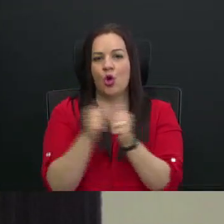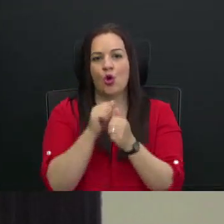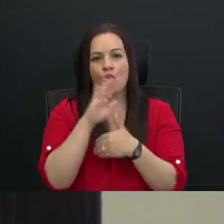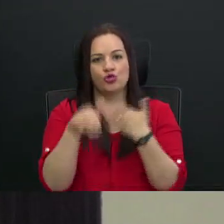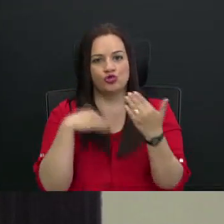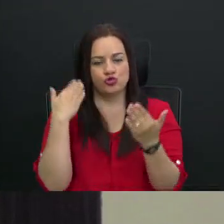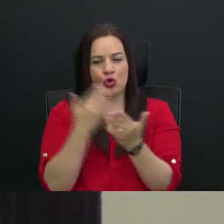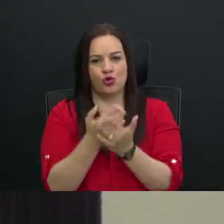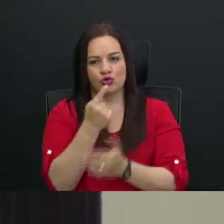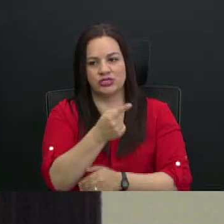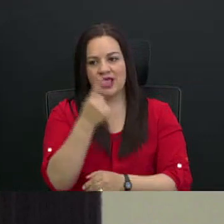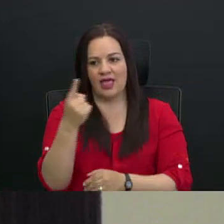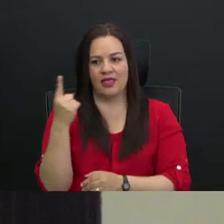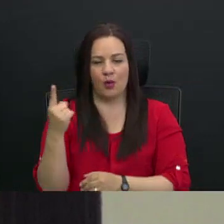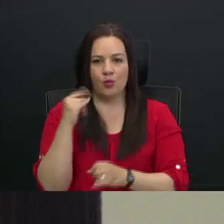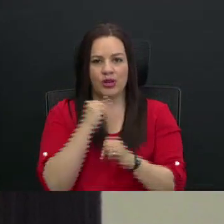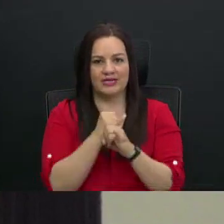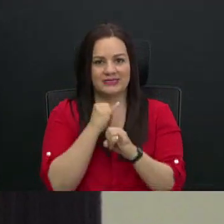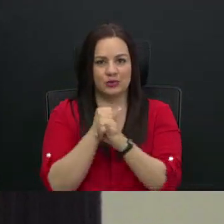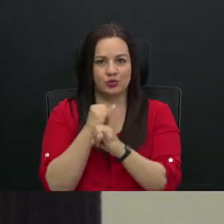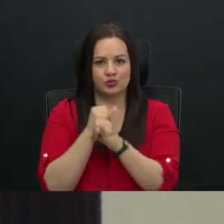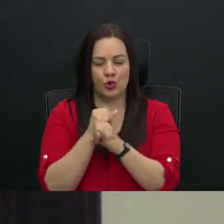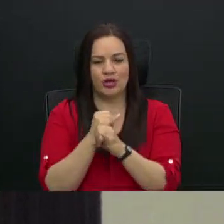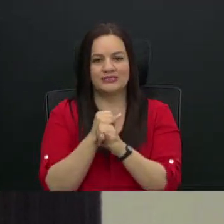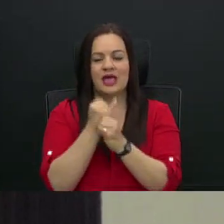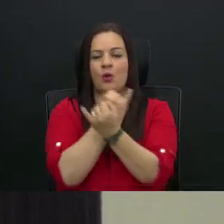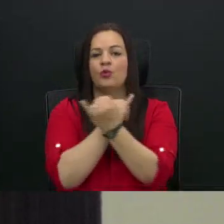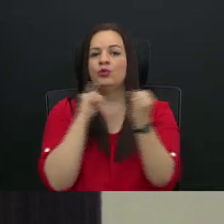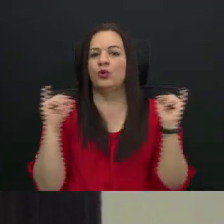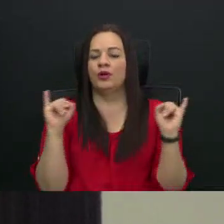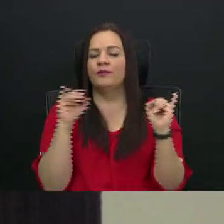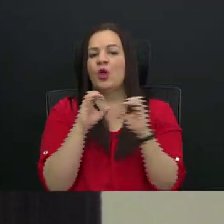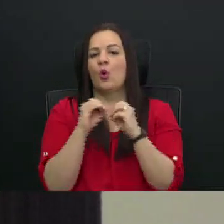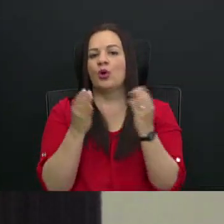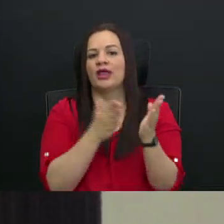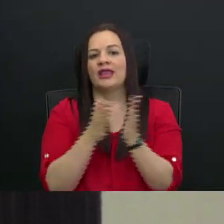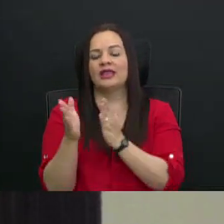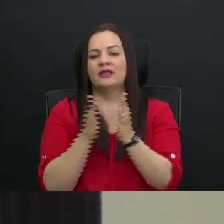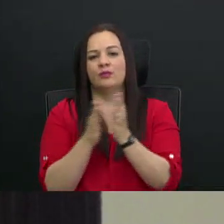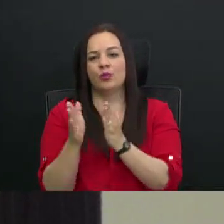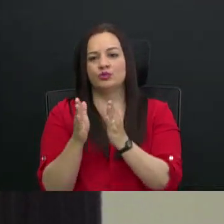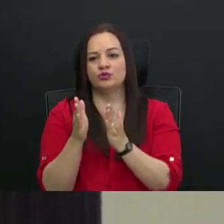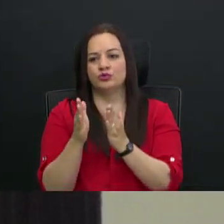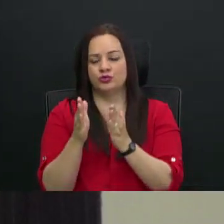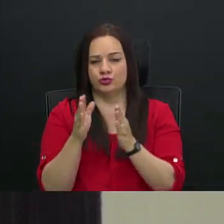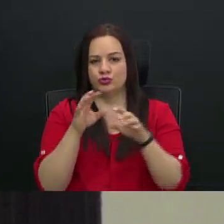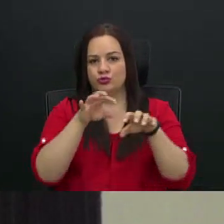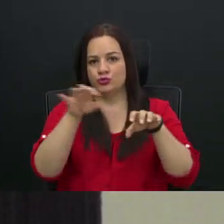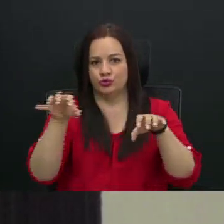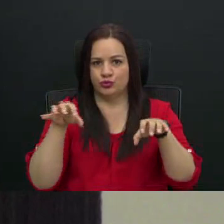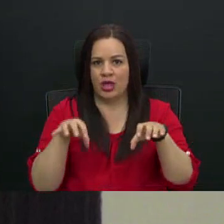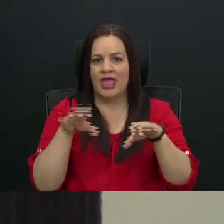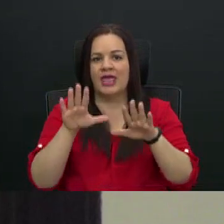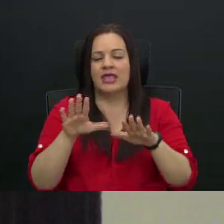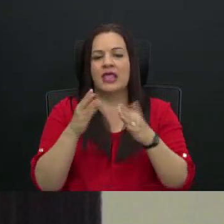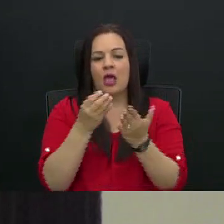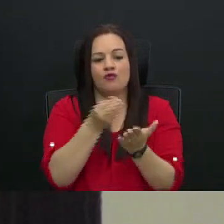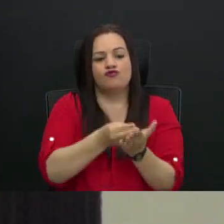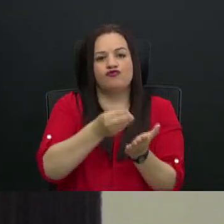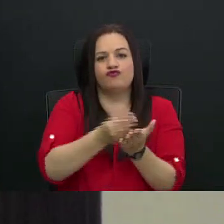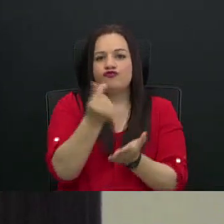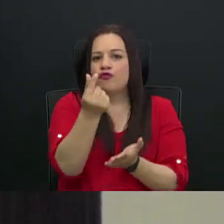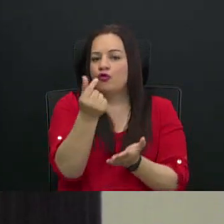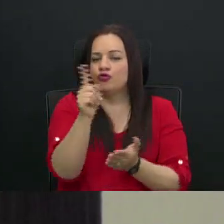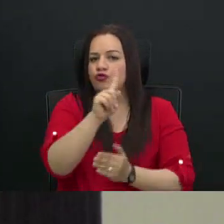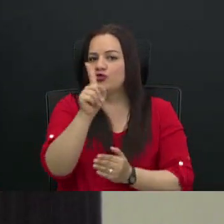cada una de las instituciones autónomas y organismos descentralizados. Esos son fondos que por ahora no se han